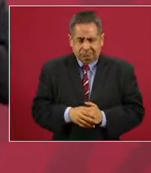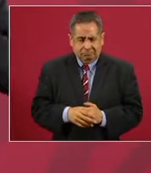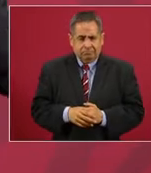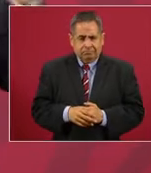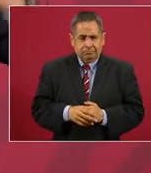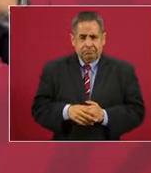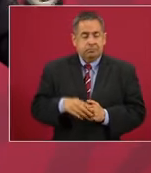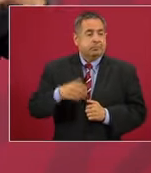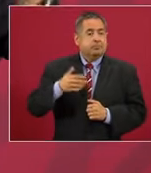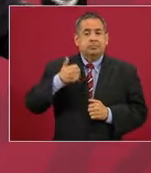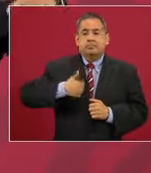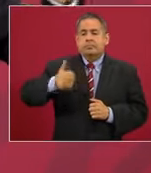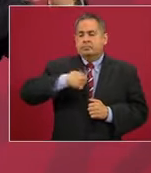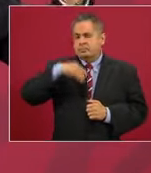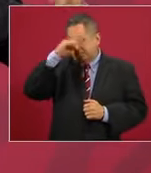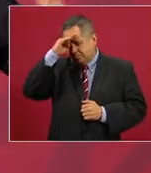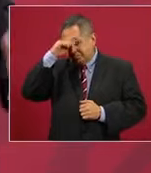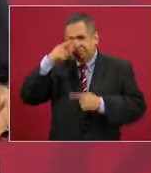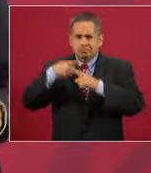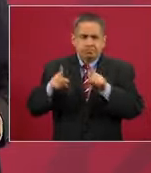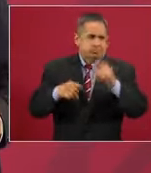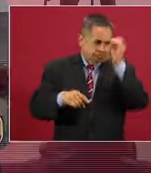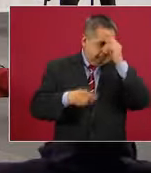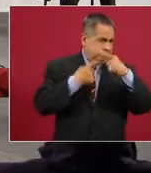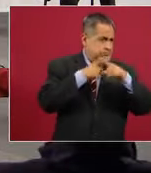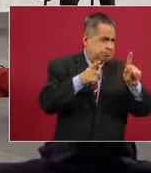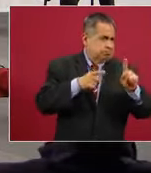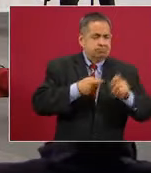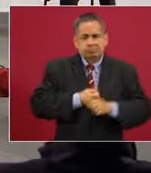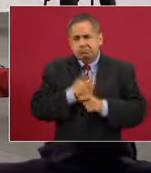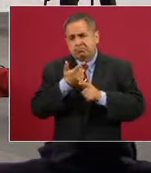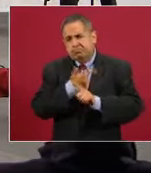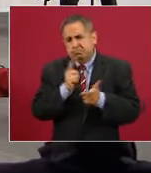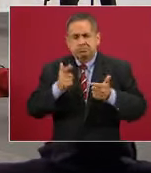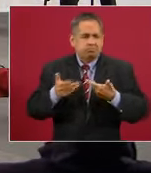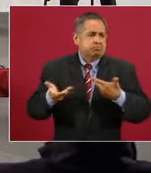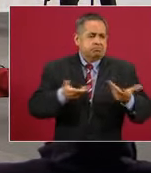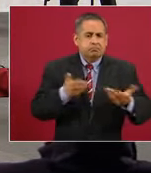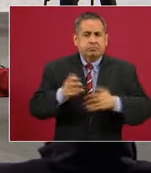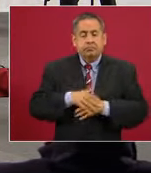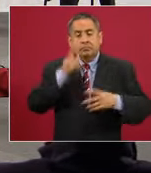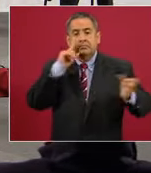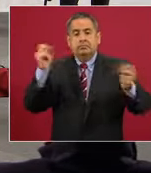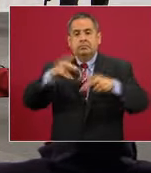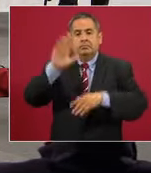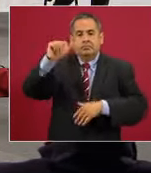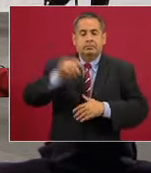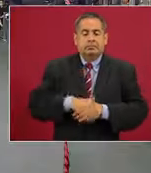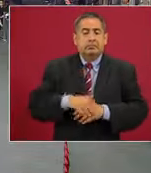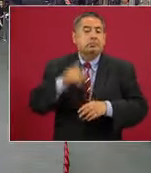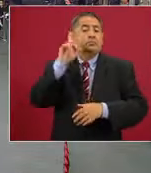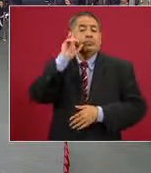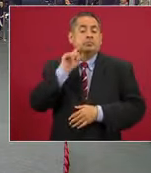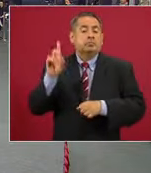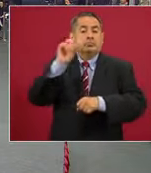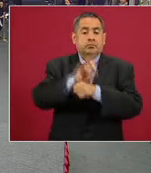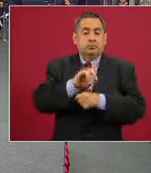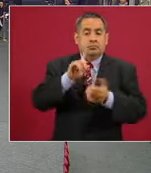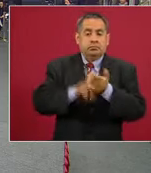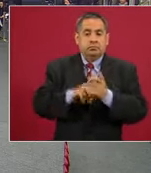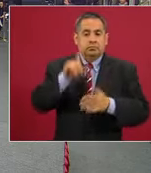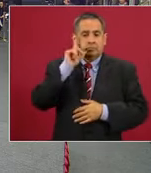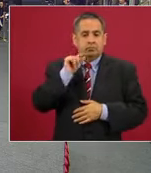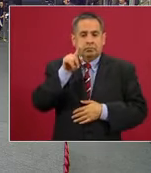es que todos podamos opinar libremente. Nos vemos mañana, mañana es el día que